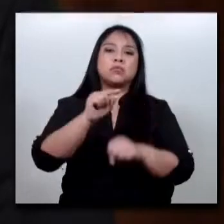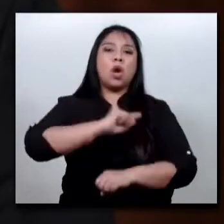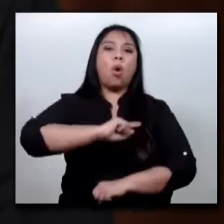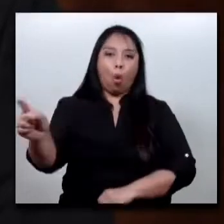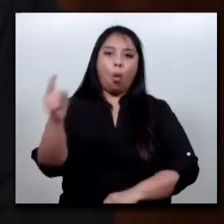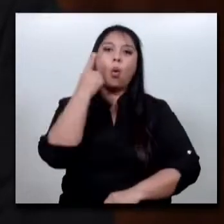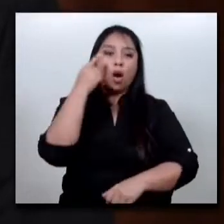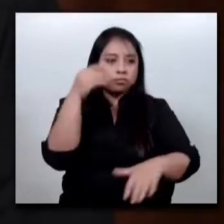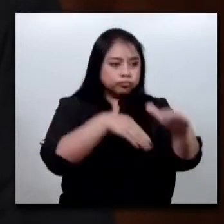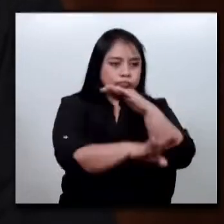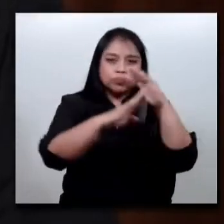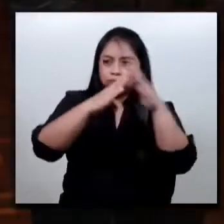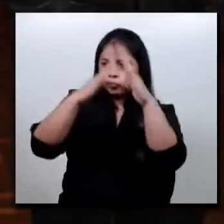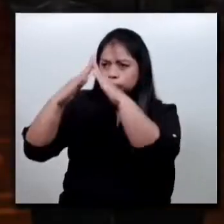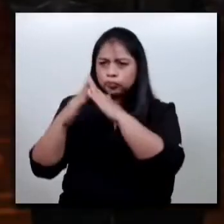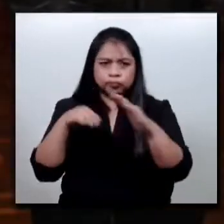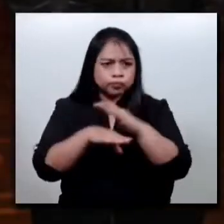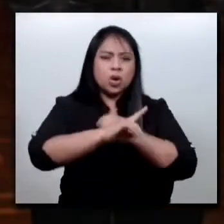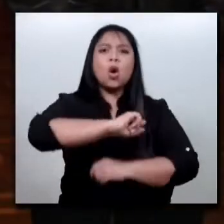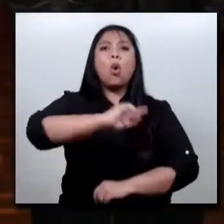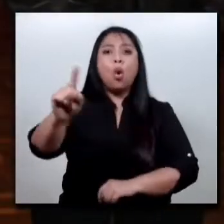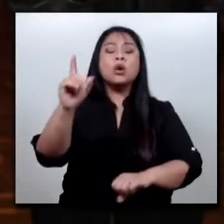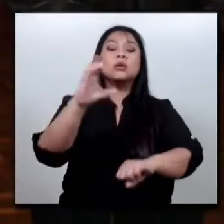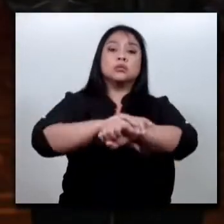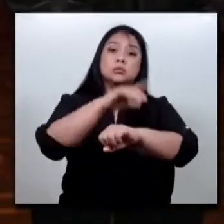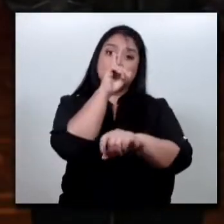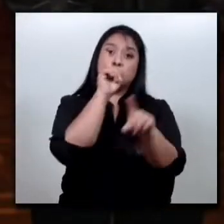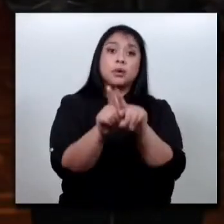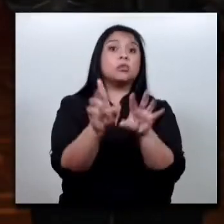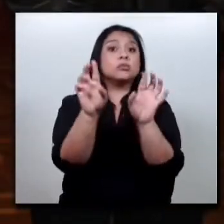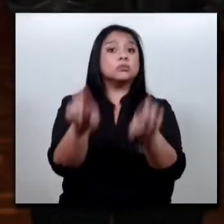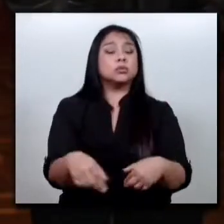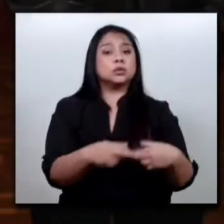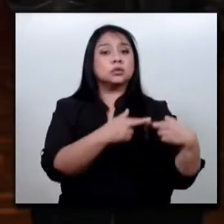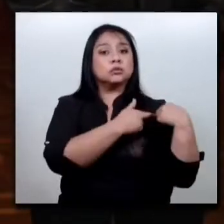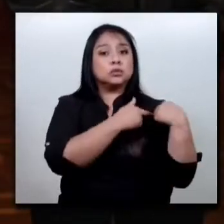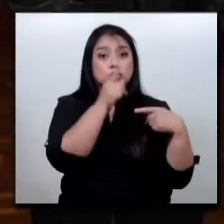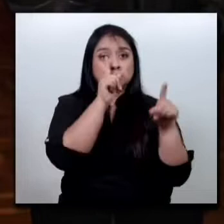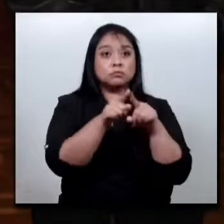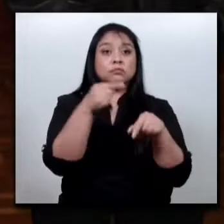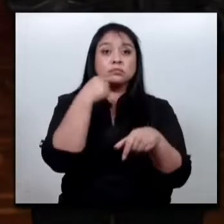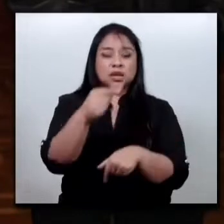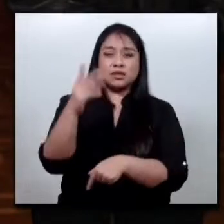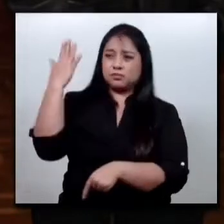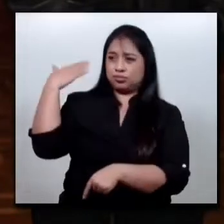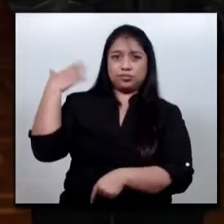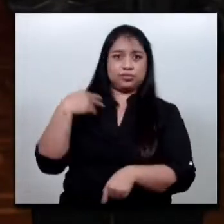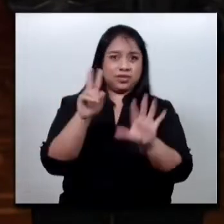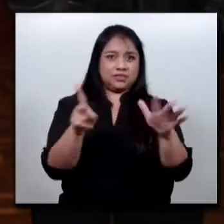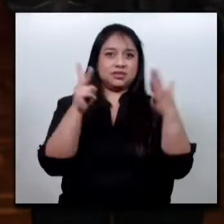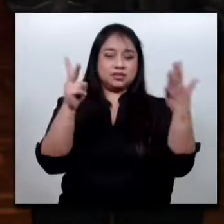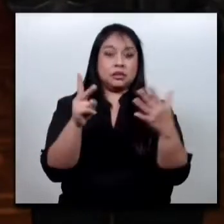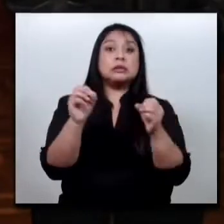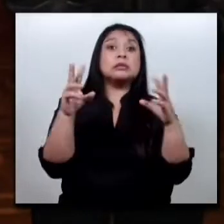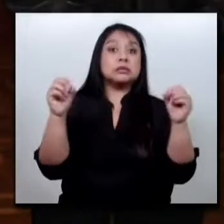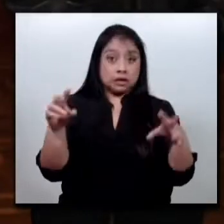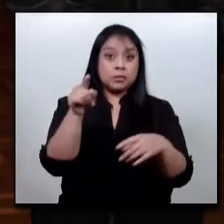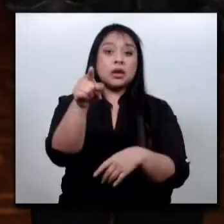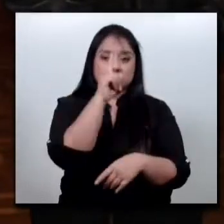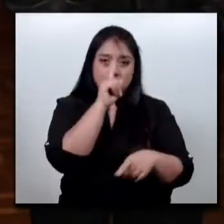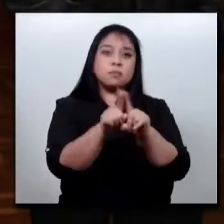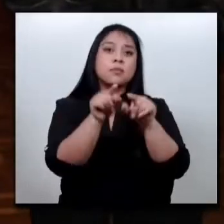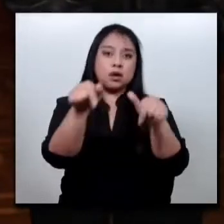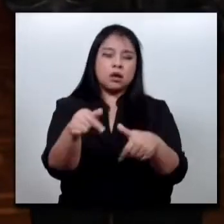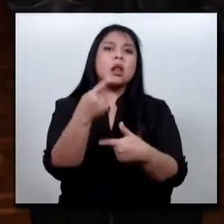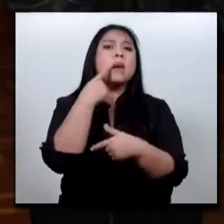allanamientos y órdenes de captura contra los presuntos responsables de la masacre del pasado 17 de diciembre, actos que fueron cometidos